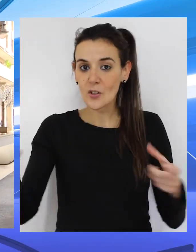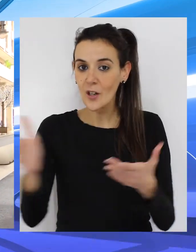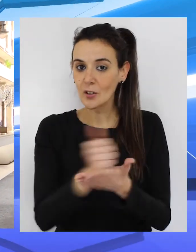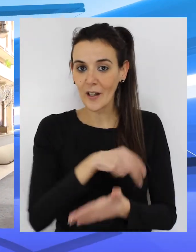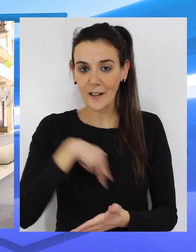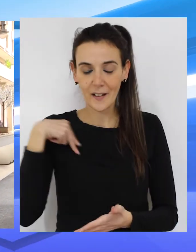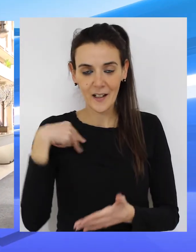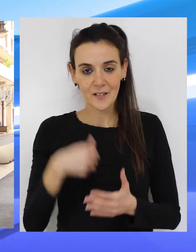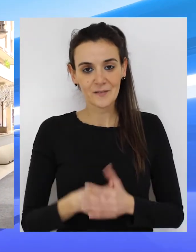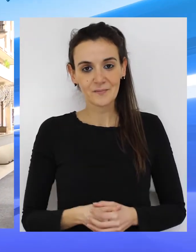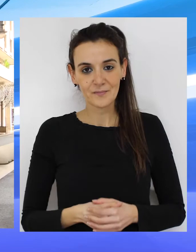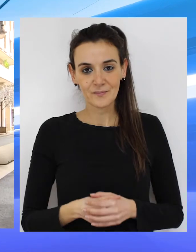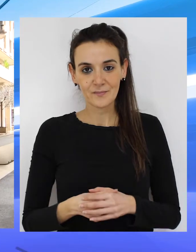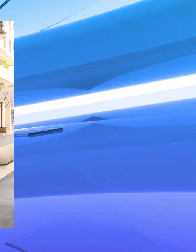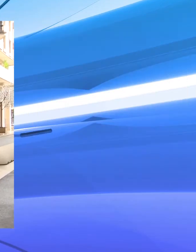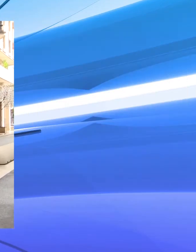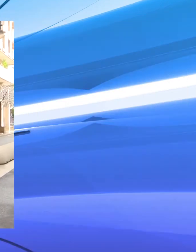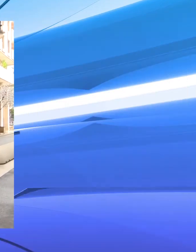en general.